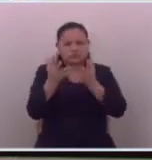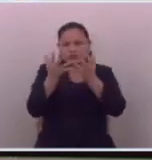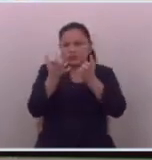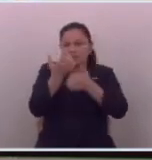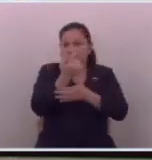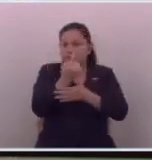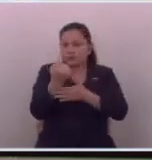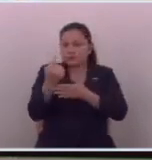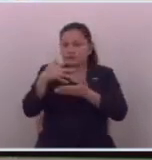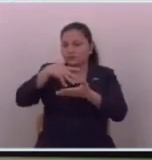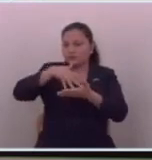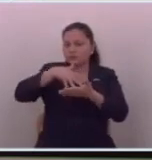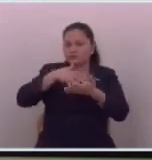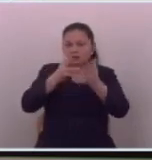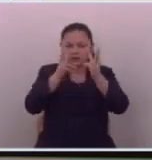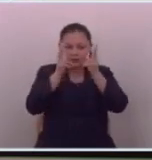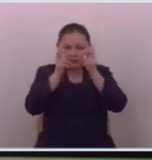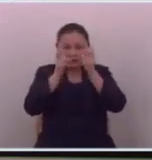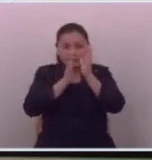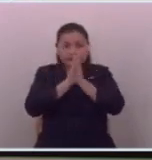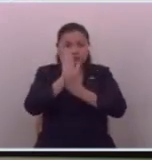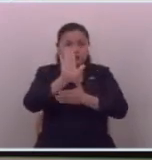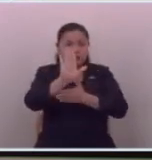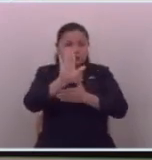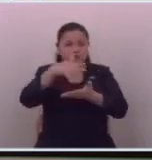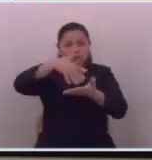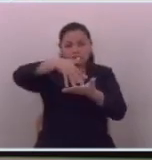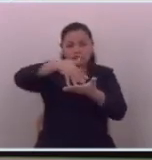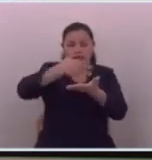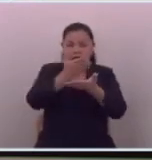de la gente los deseos de la gente